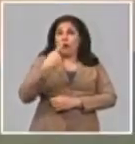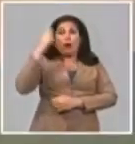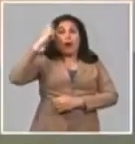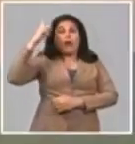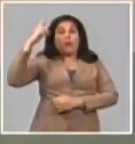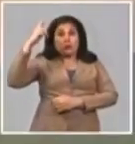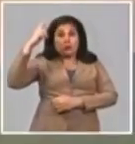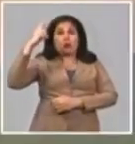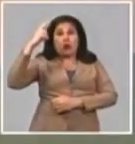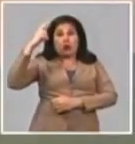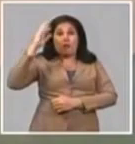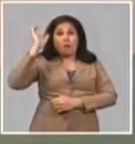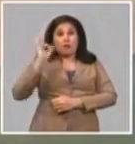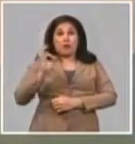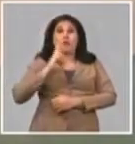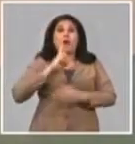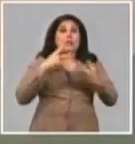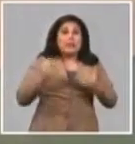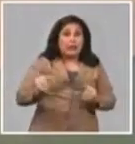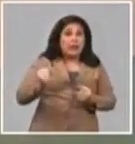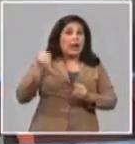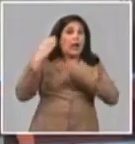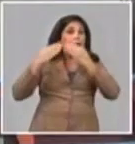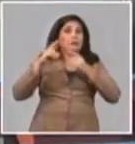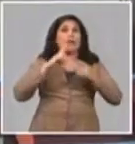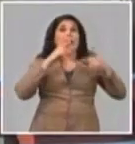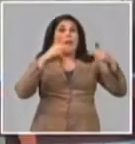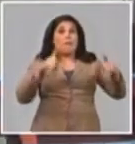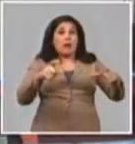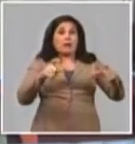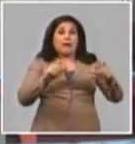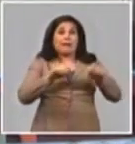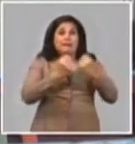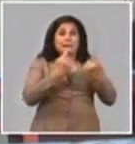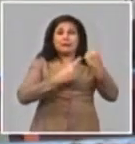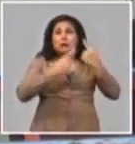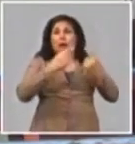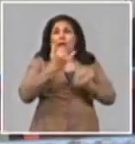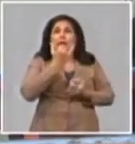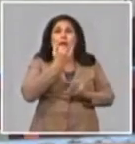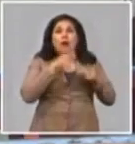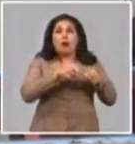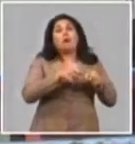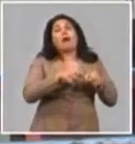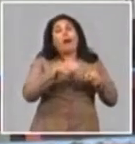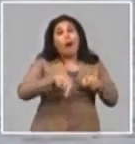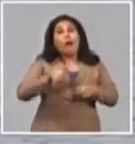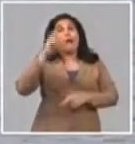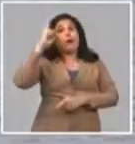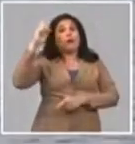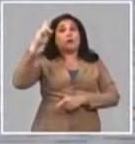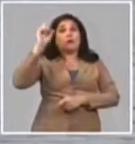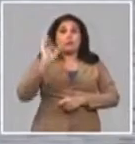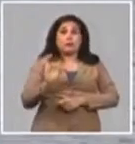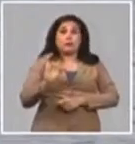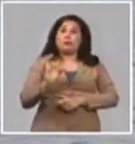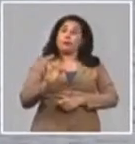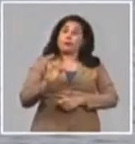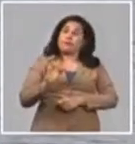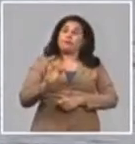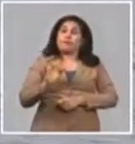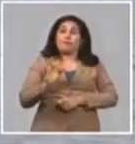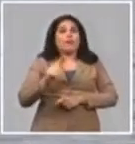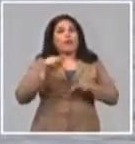acordamos de las obras de la liga cuando hay sequía de los embases y nos acordamos de los drenajes cuando hay intensa